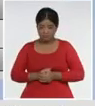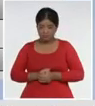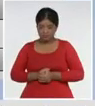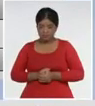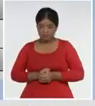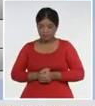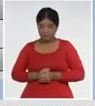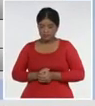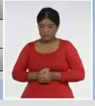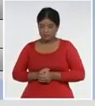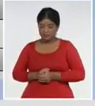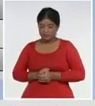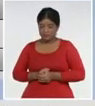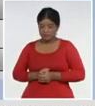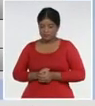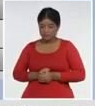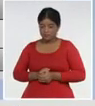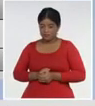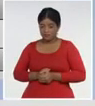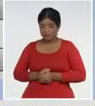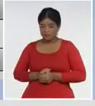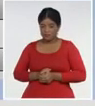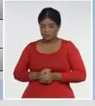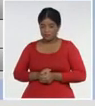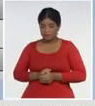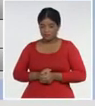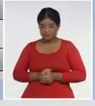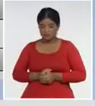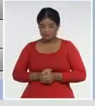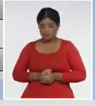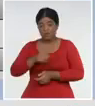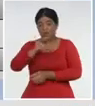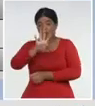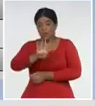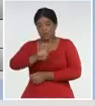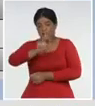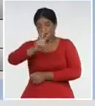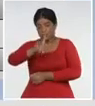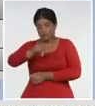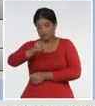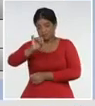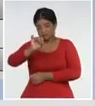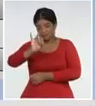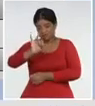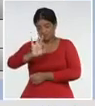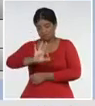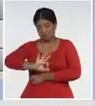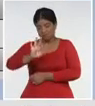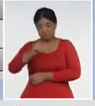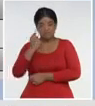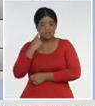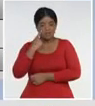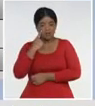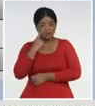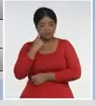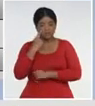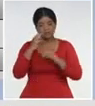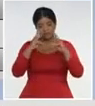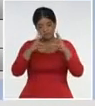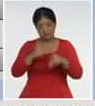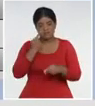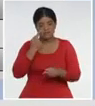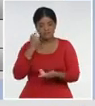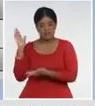aportando, 43,67%, y ahí tienen ustedes, la cifra, con, al